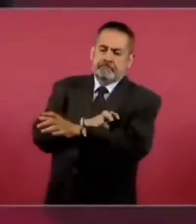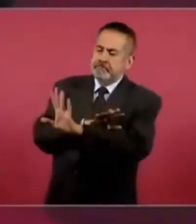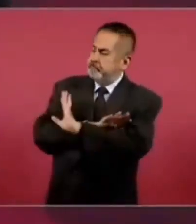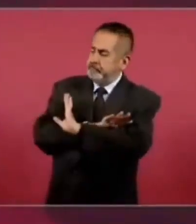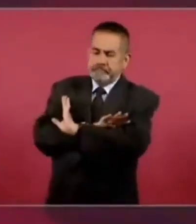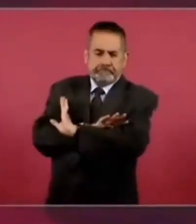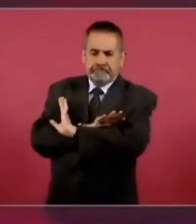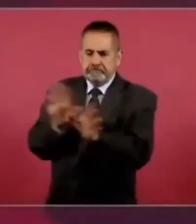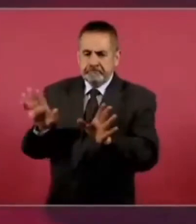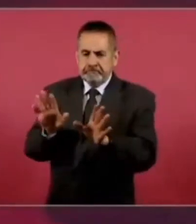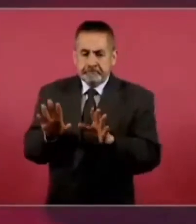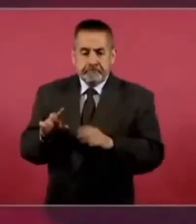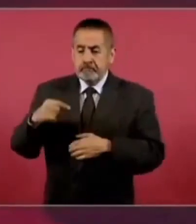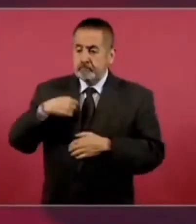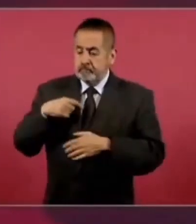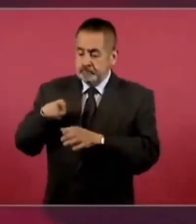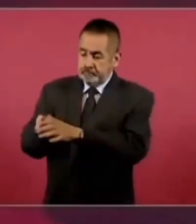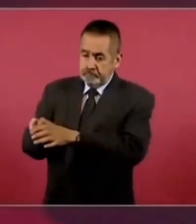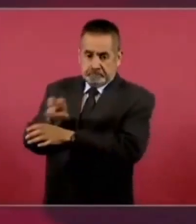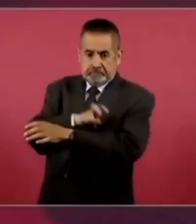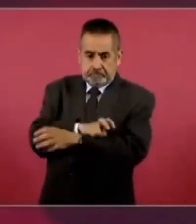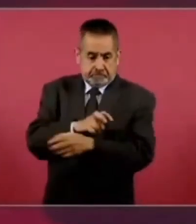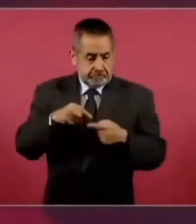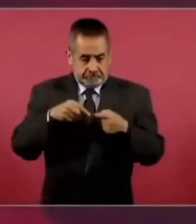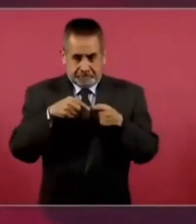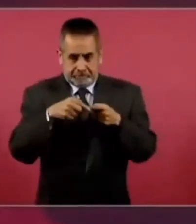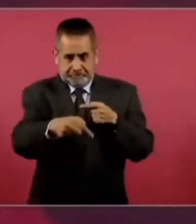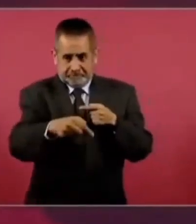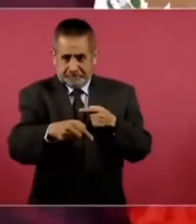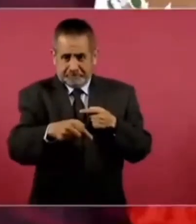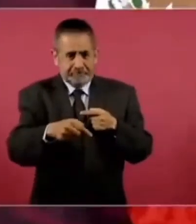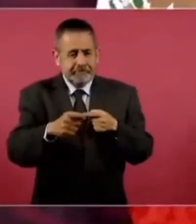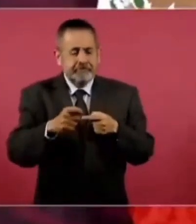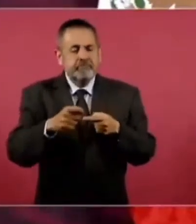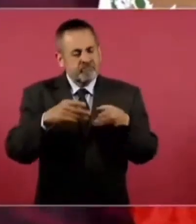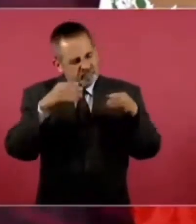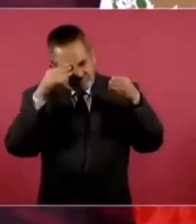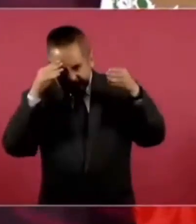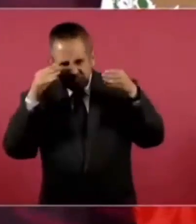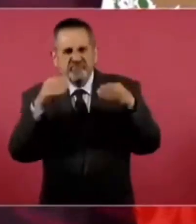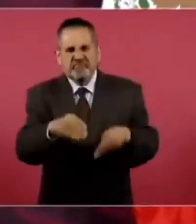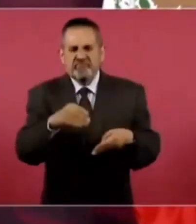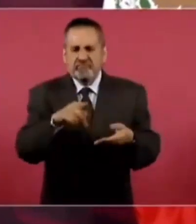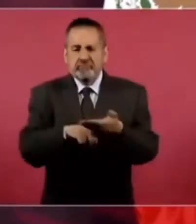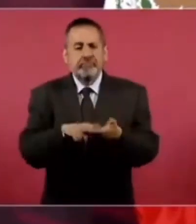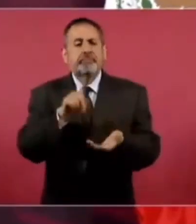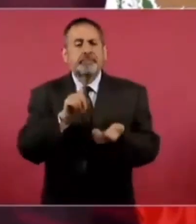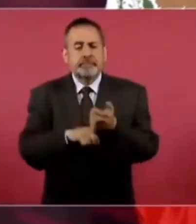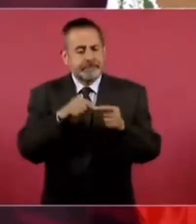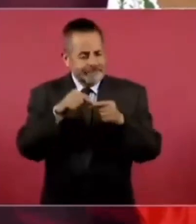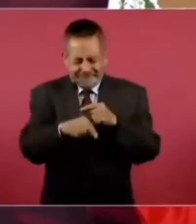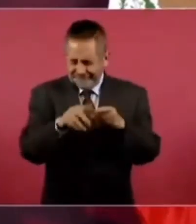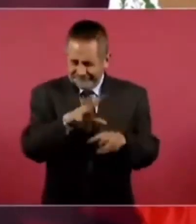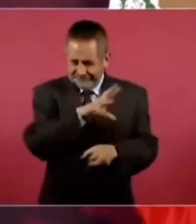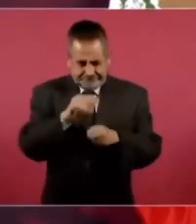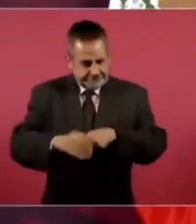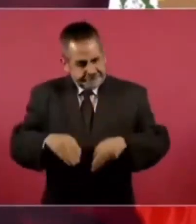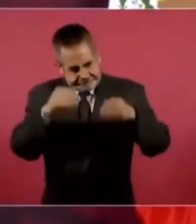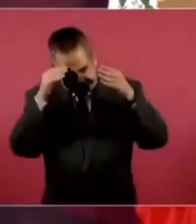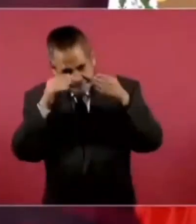el tiempo que me falta por entero